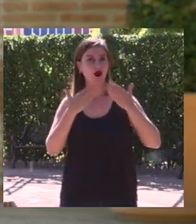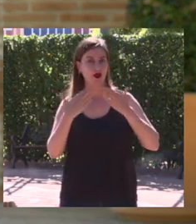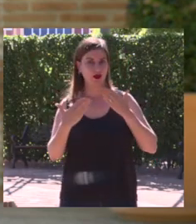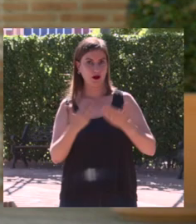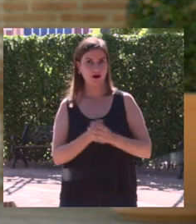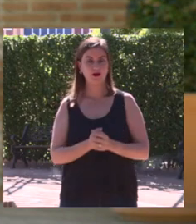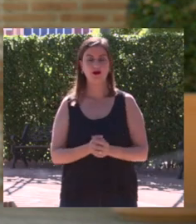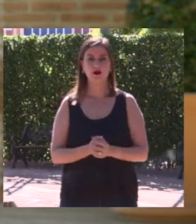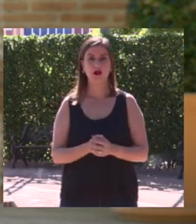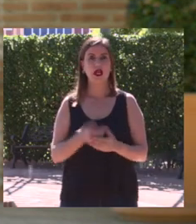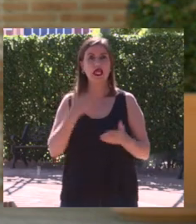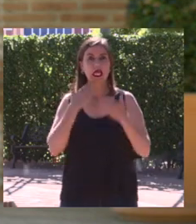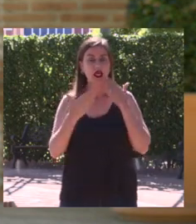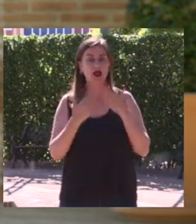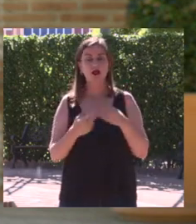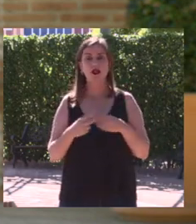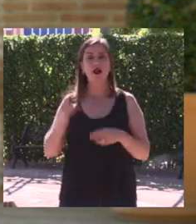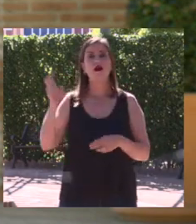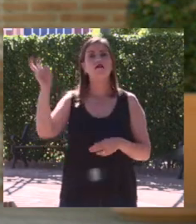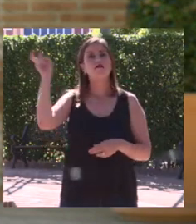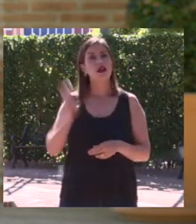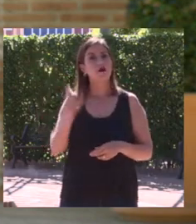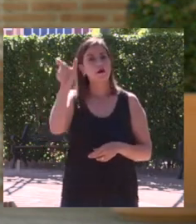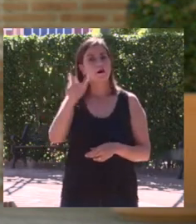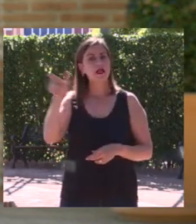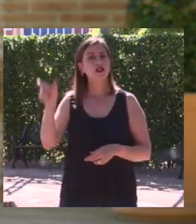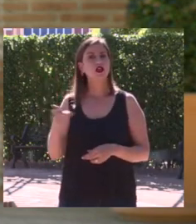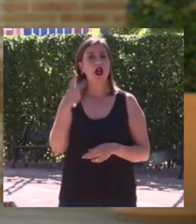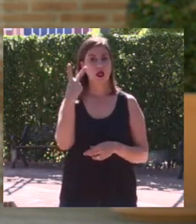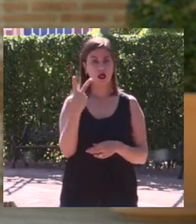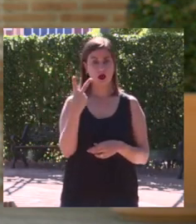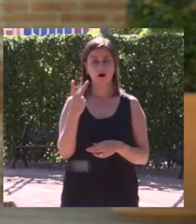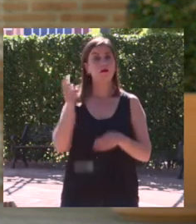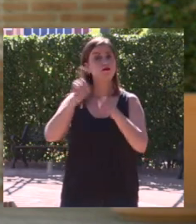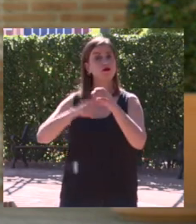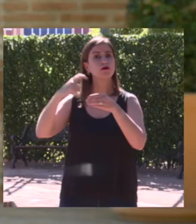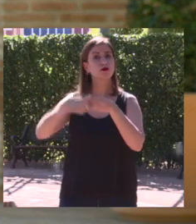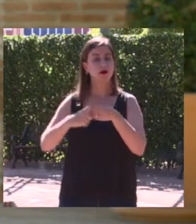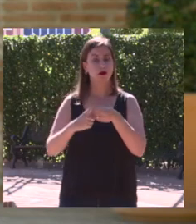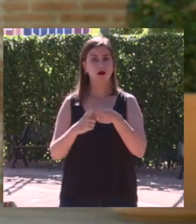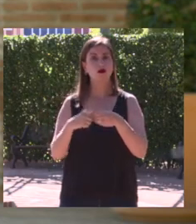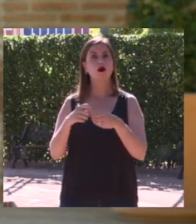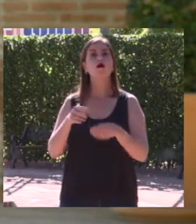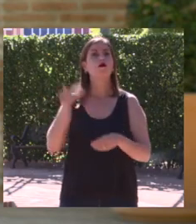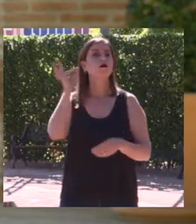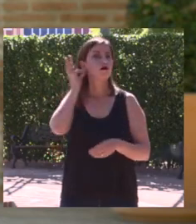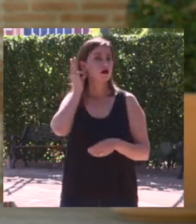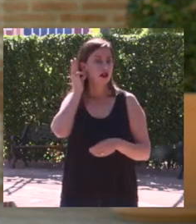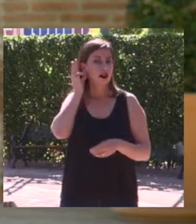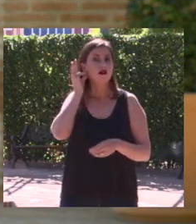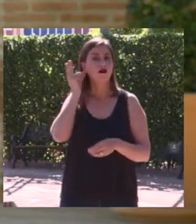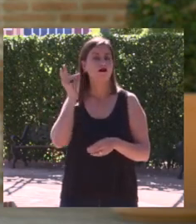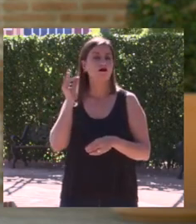donde van a intervenir dos mujeres, dos mujeres con una trayectoria importante,